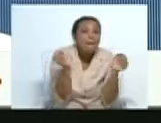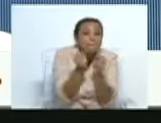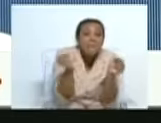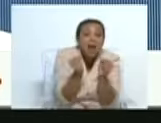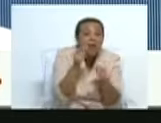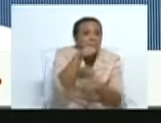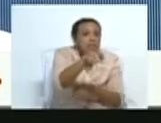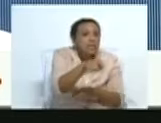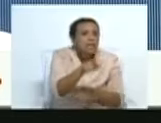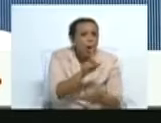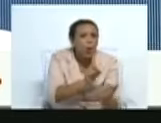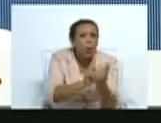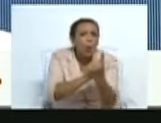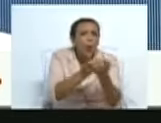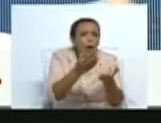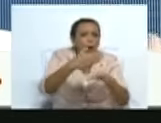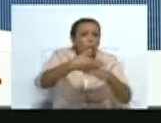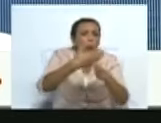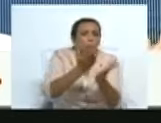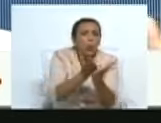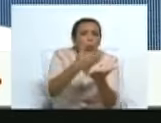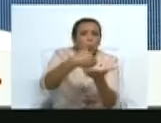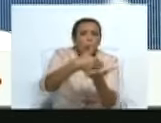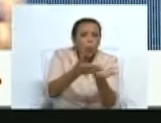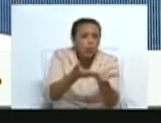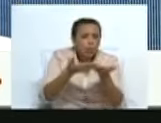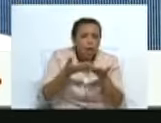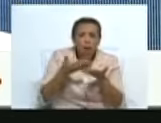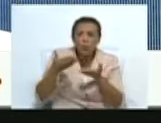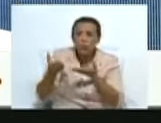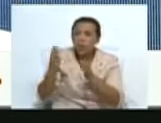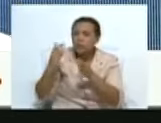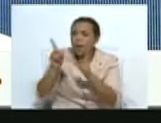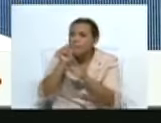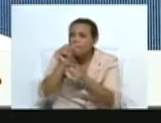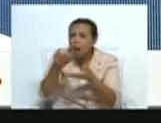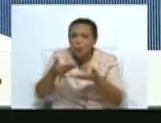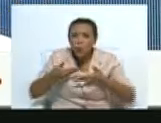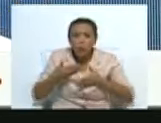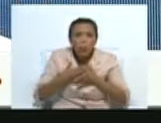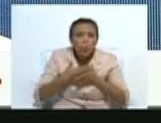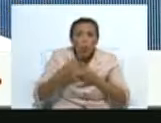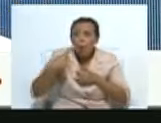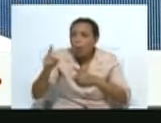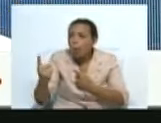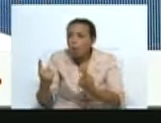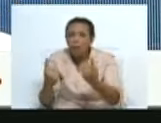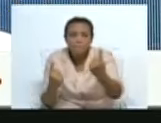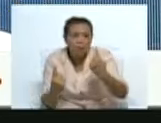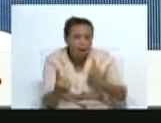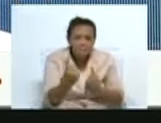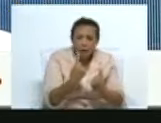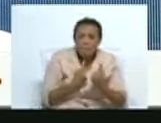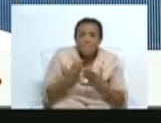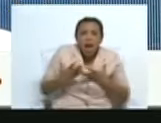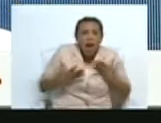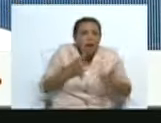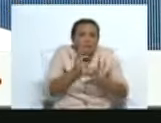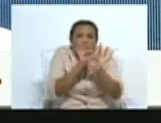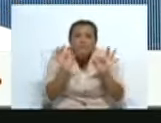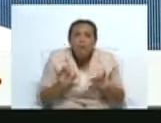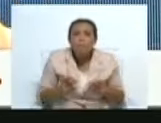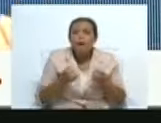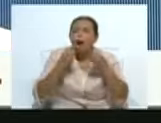función, me traigo un pastel del café de su papá. Y con otra linda imagen, con todo el trabajo